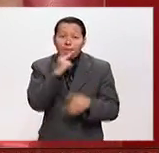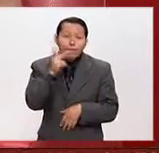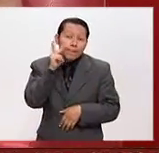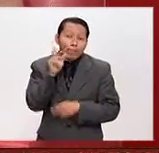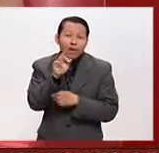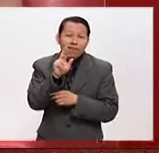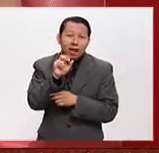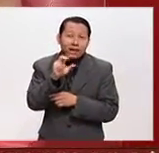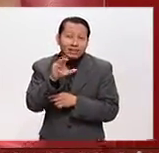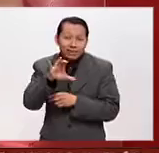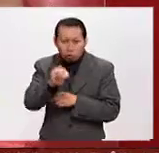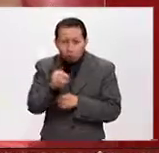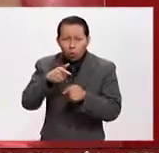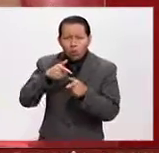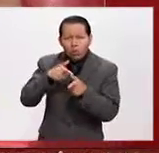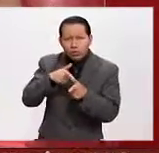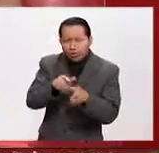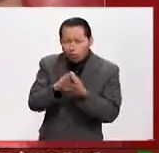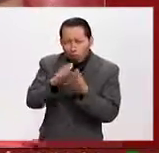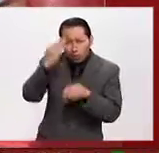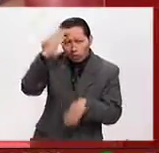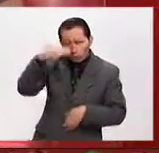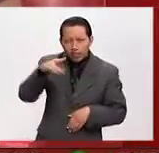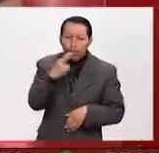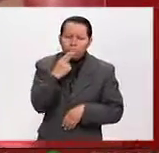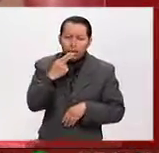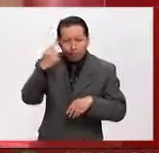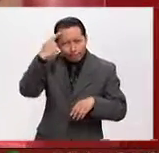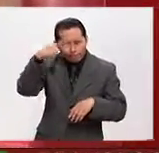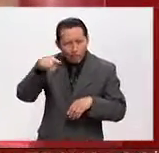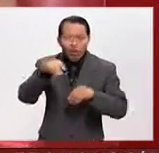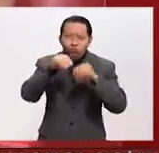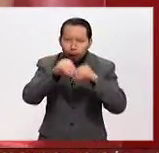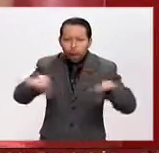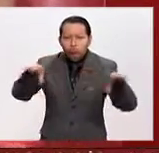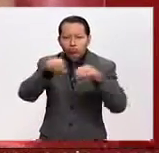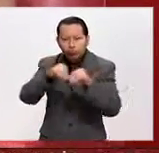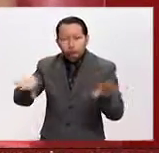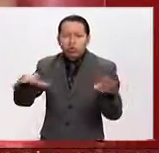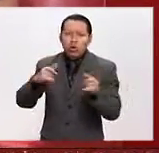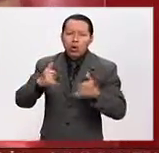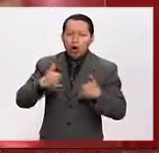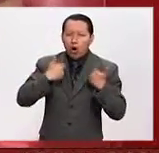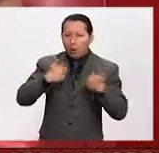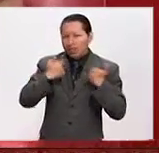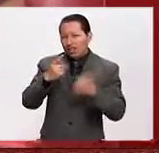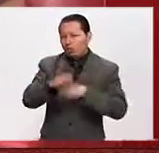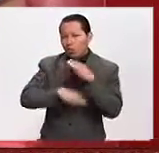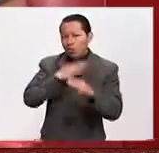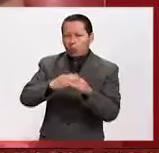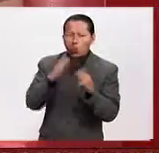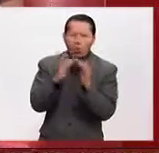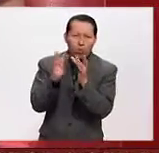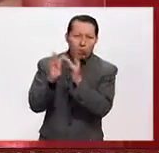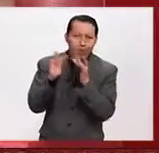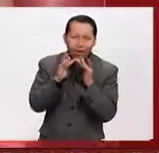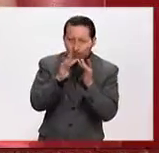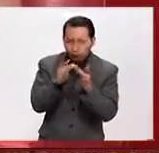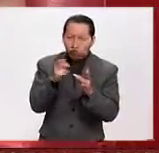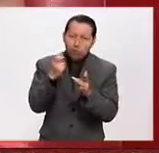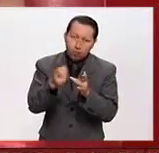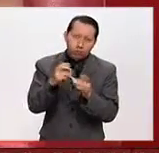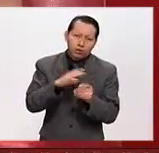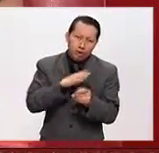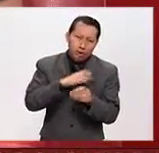realmente las ha sabido, las ha sabido usar para conectarse con los jóvenes alrededor del mundo y esto lo ha distinguido